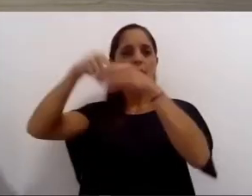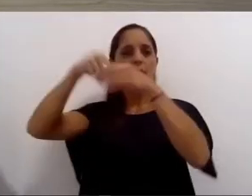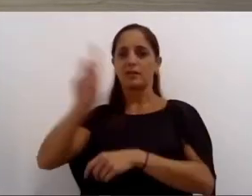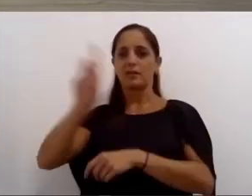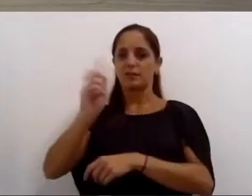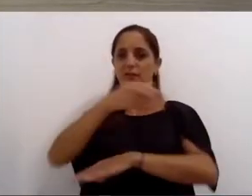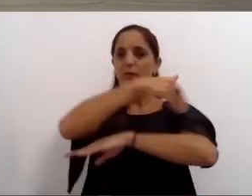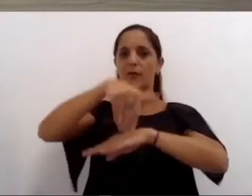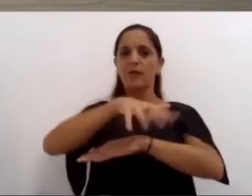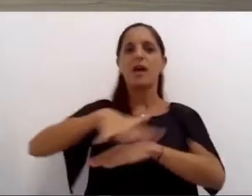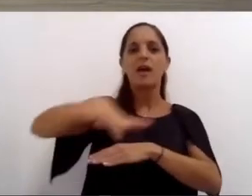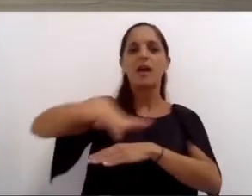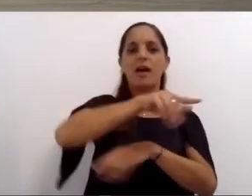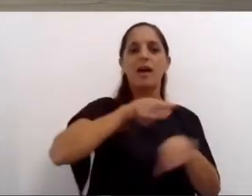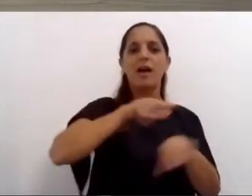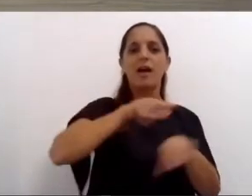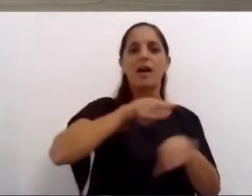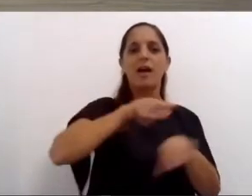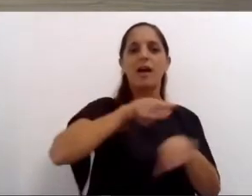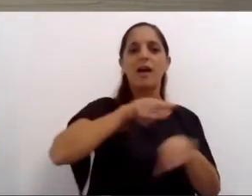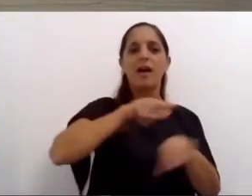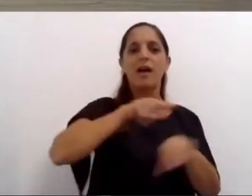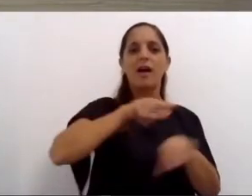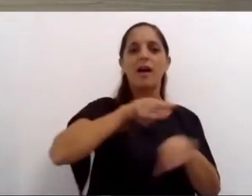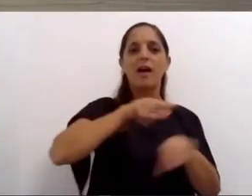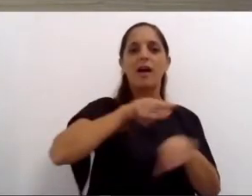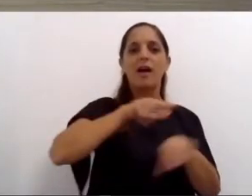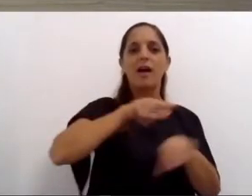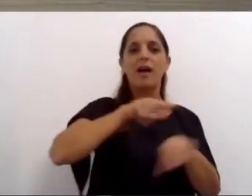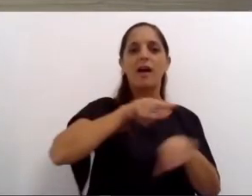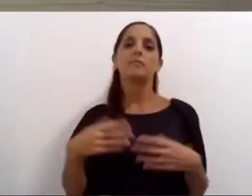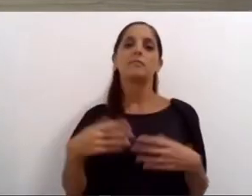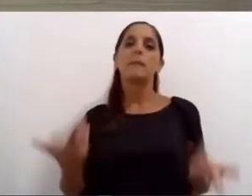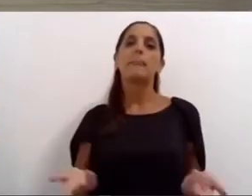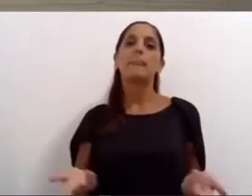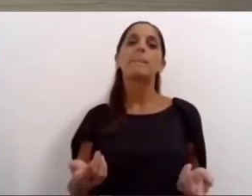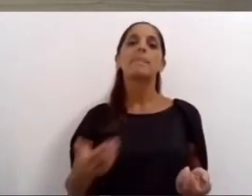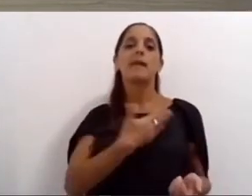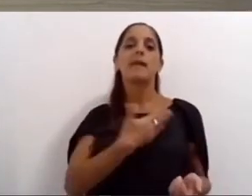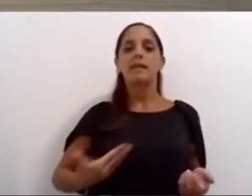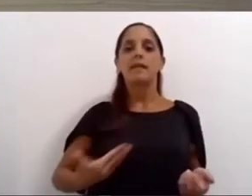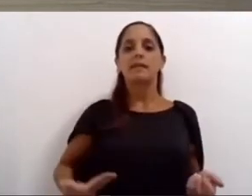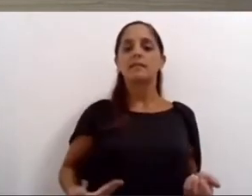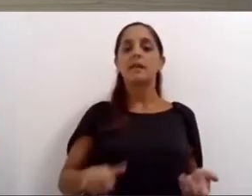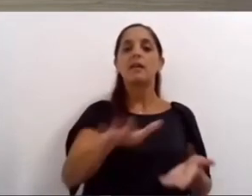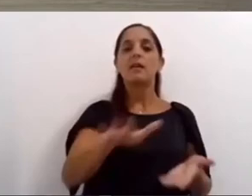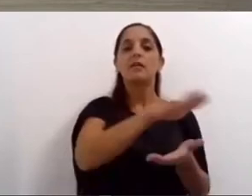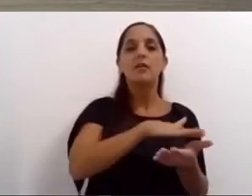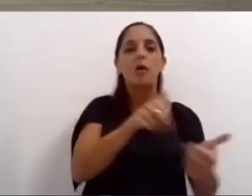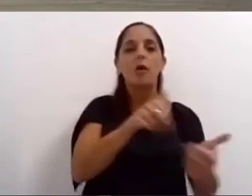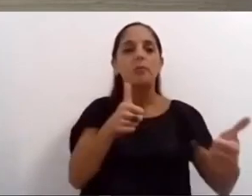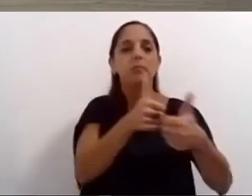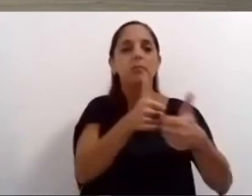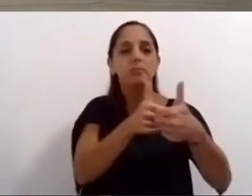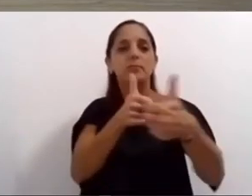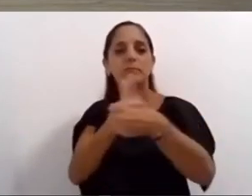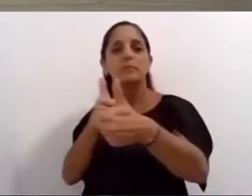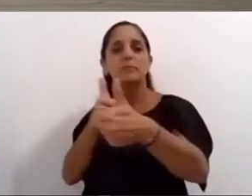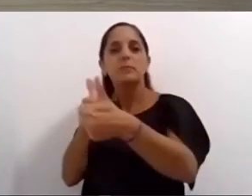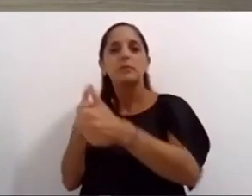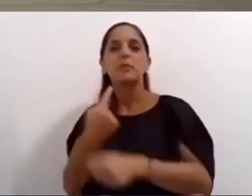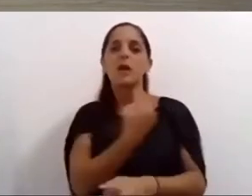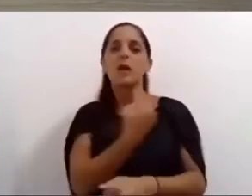resultaron ser la primera línea de cuidado frente al virus la cercanía del estado en su máxima expresión atendiendo las necesidades